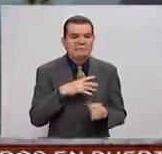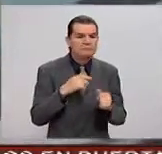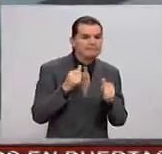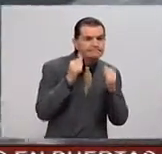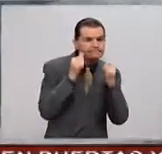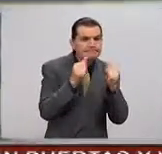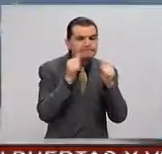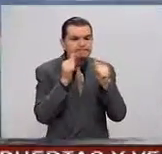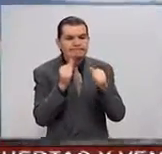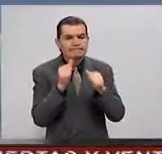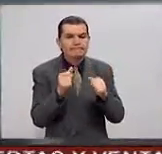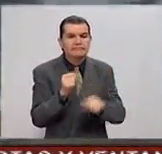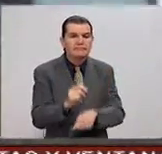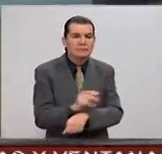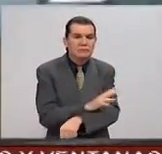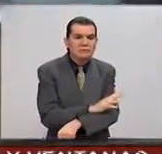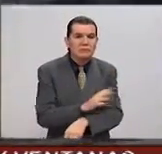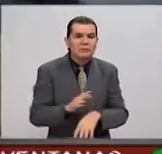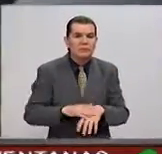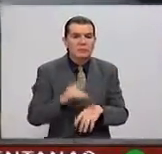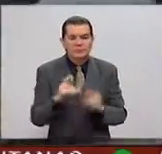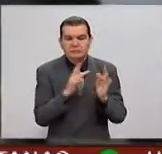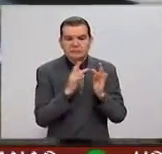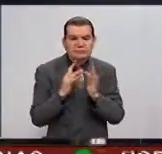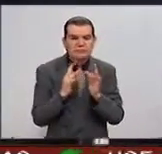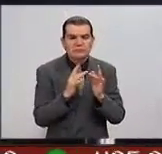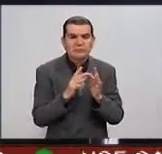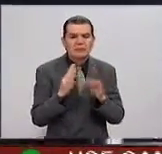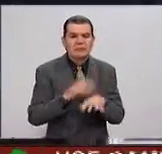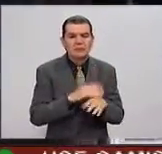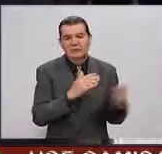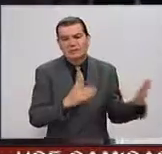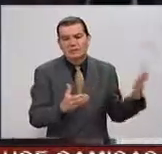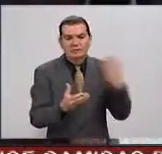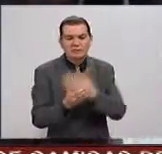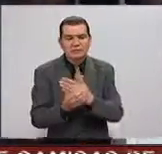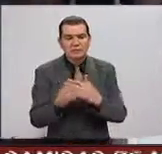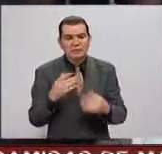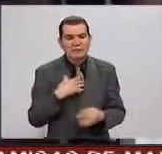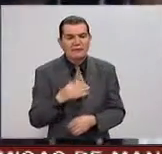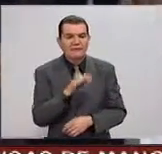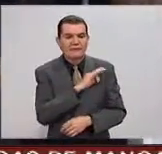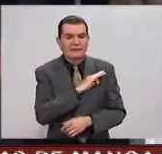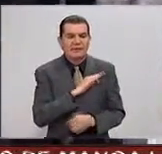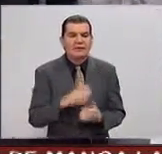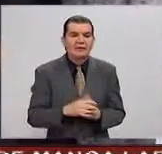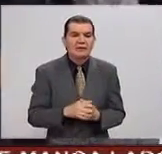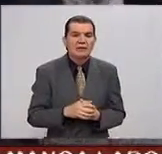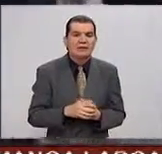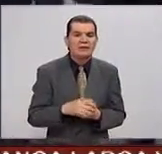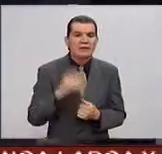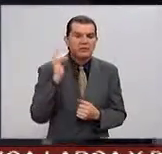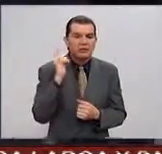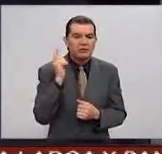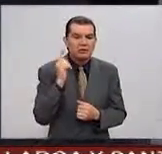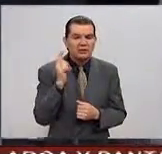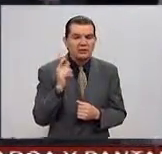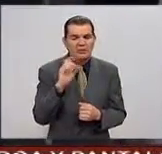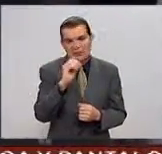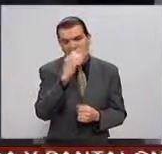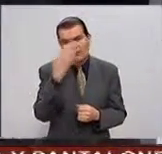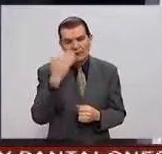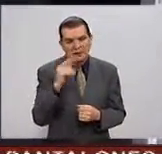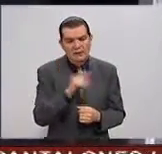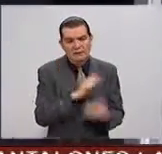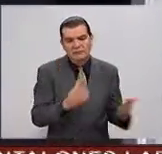ilusionado con el tema de la llegada de Obama, ha estado muy esperanzado. Se espera que Obama,